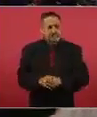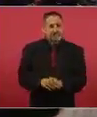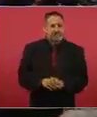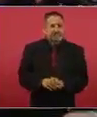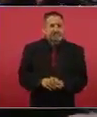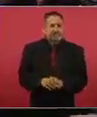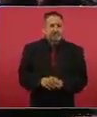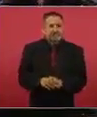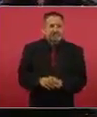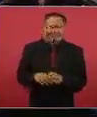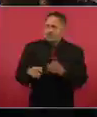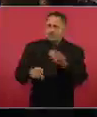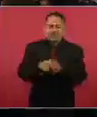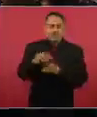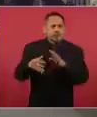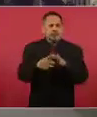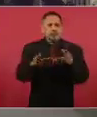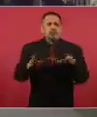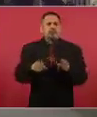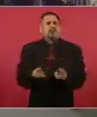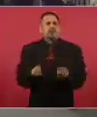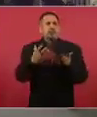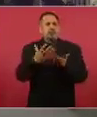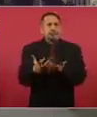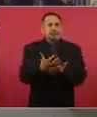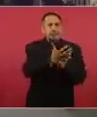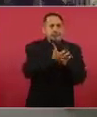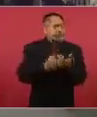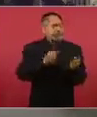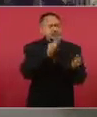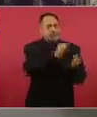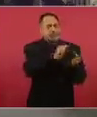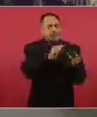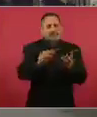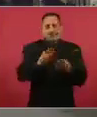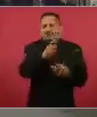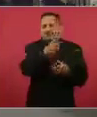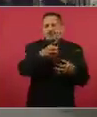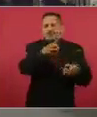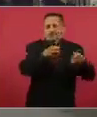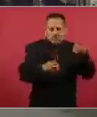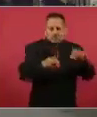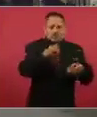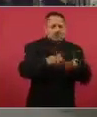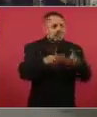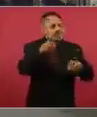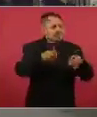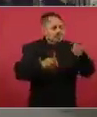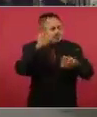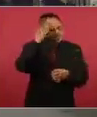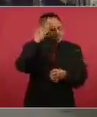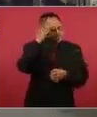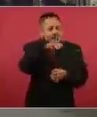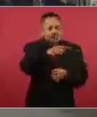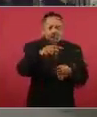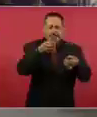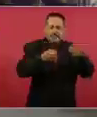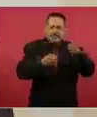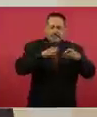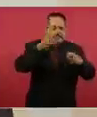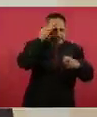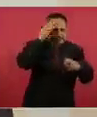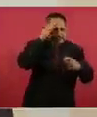todo el gobierno, ¿cuánto gana un juez, un magistrado, un ministro,